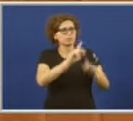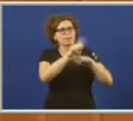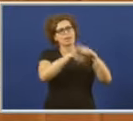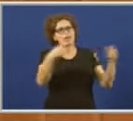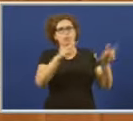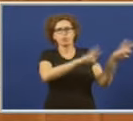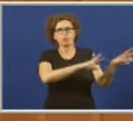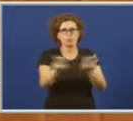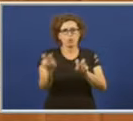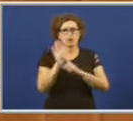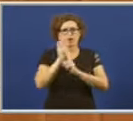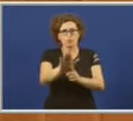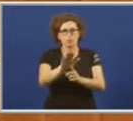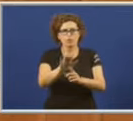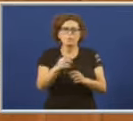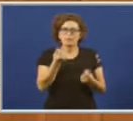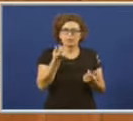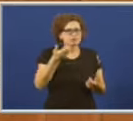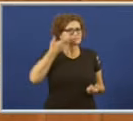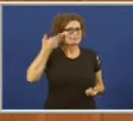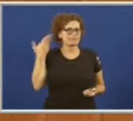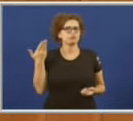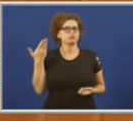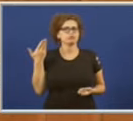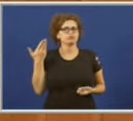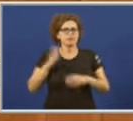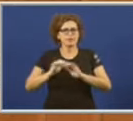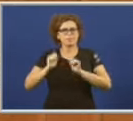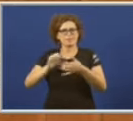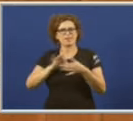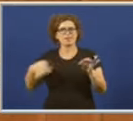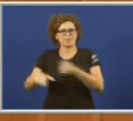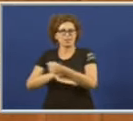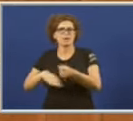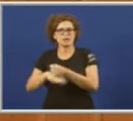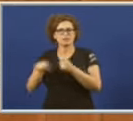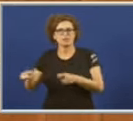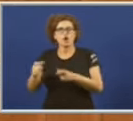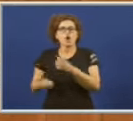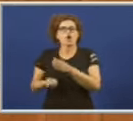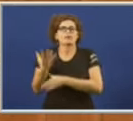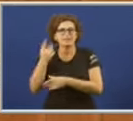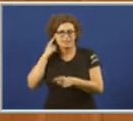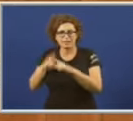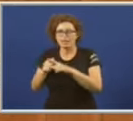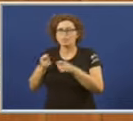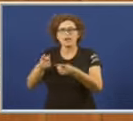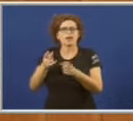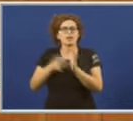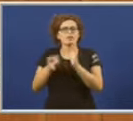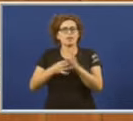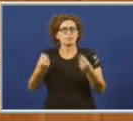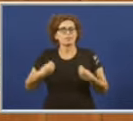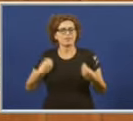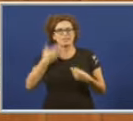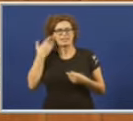Prezos dignos para o primeiro elo da cadea o primeiro e non o último. Prezos dignos en orixe para garantir unha vida digna no